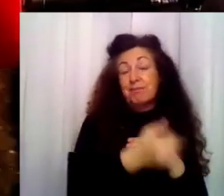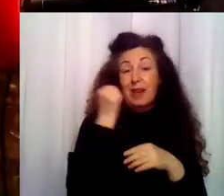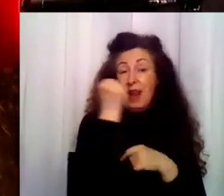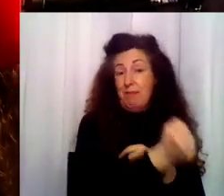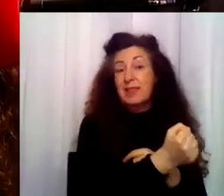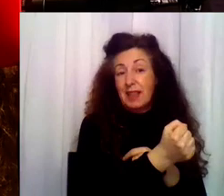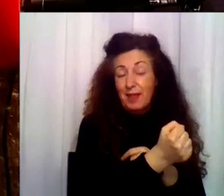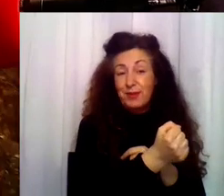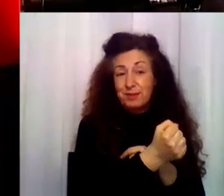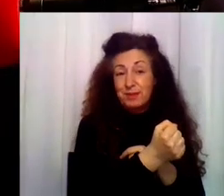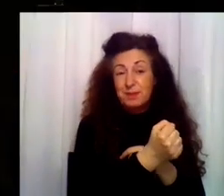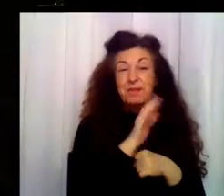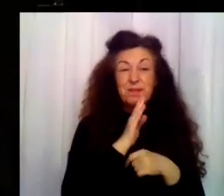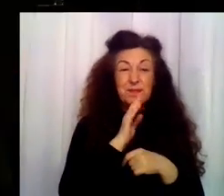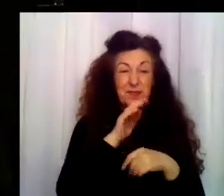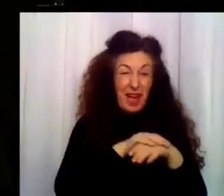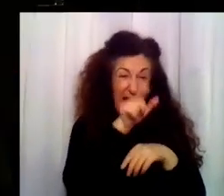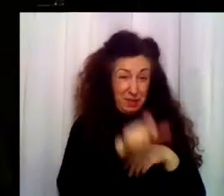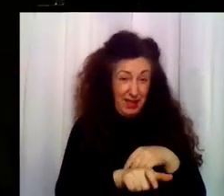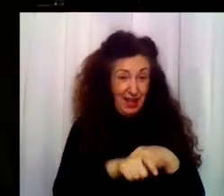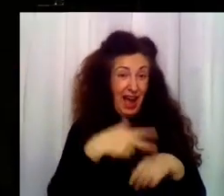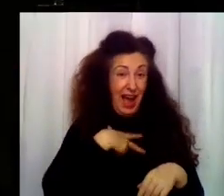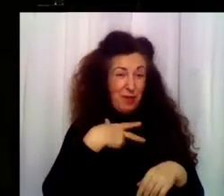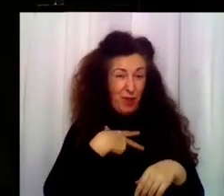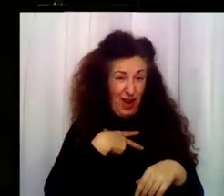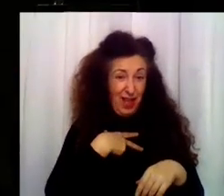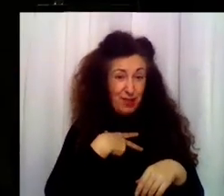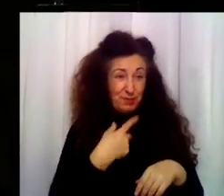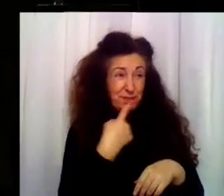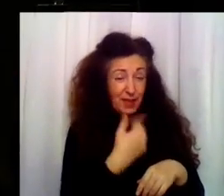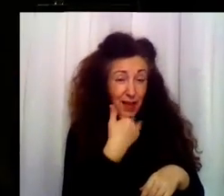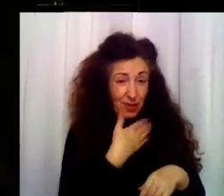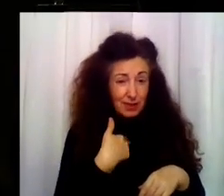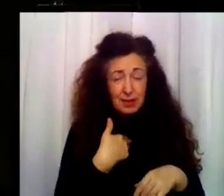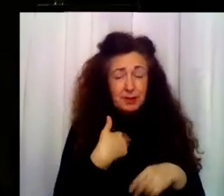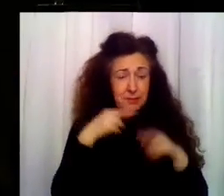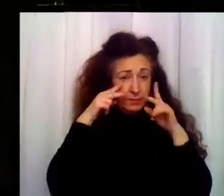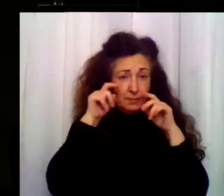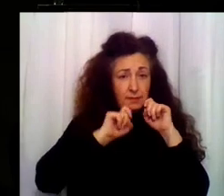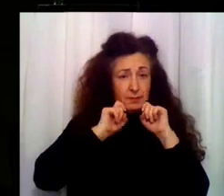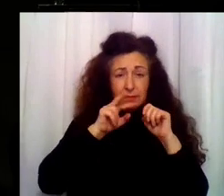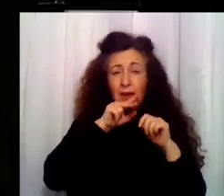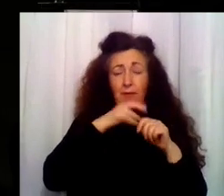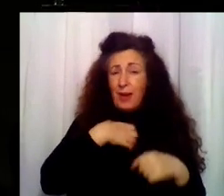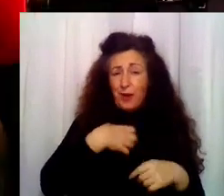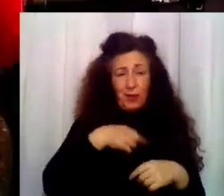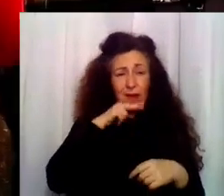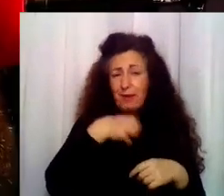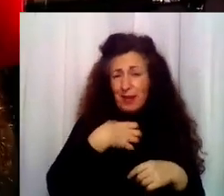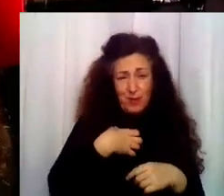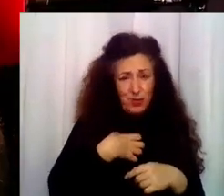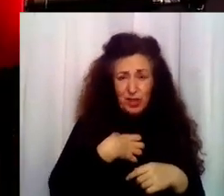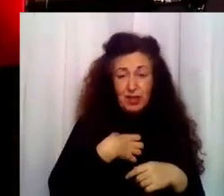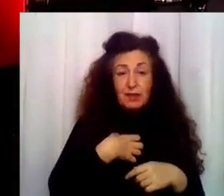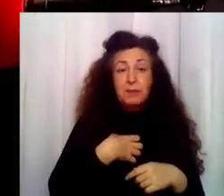Natalia, ¿tú? No. No puedo hablar. Disculpadme. Cariño. Bueno, pues para los que queráis